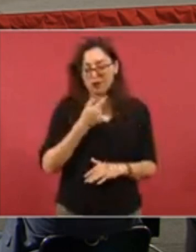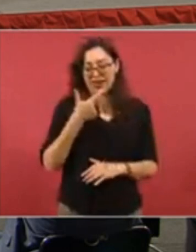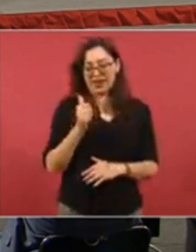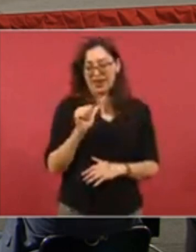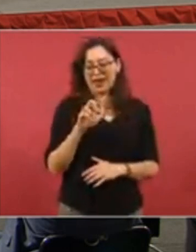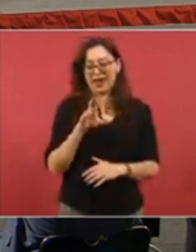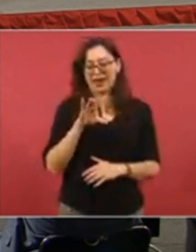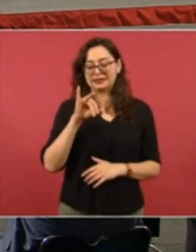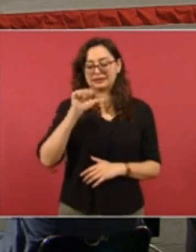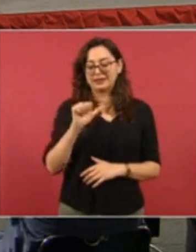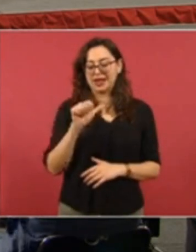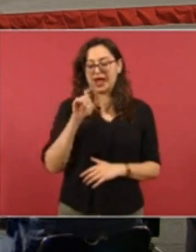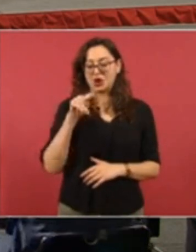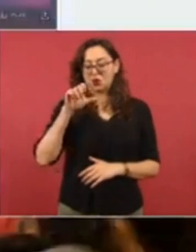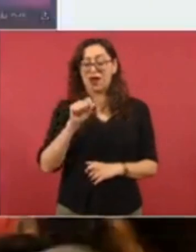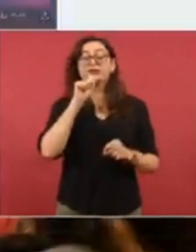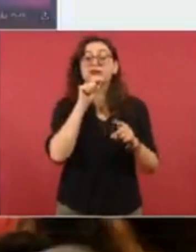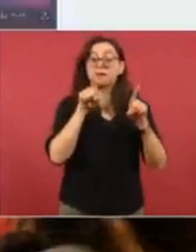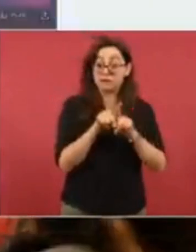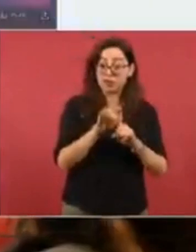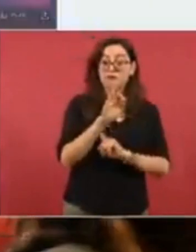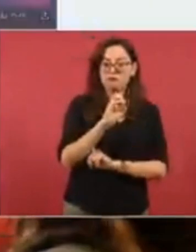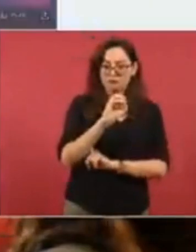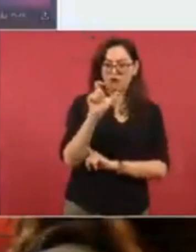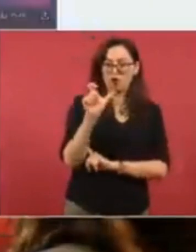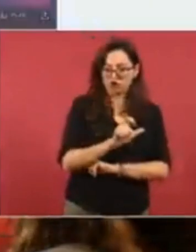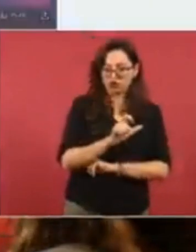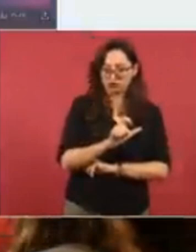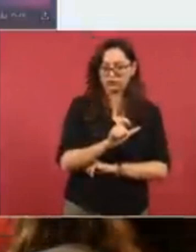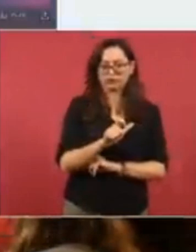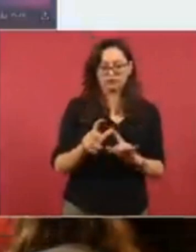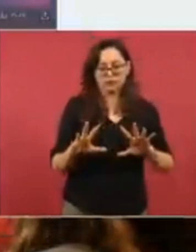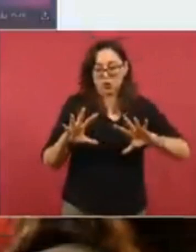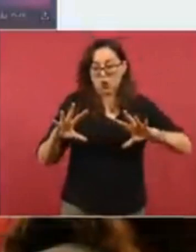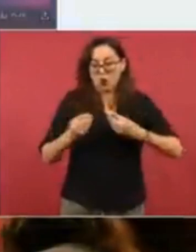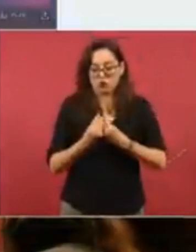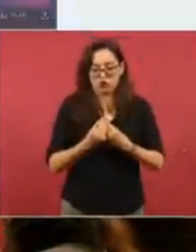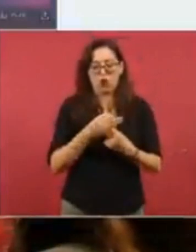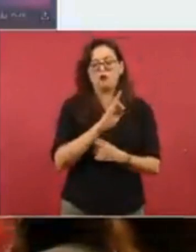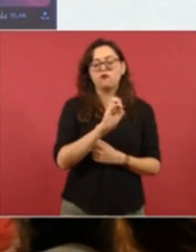con Fox, y luego secretario de Seguridad,